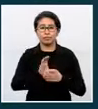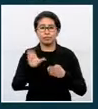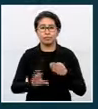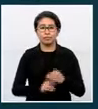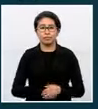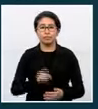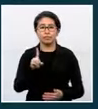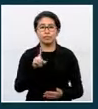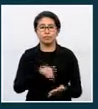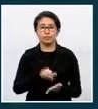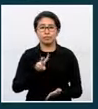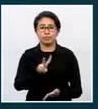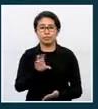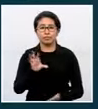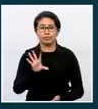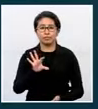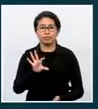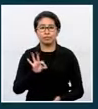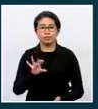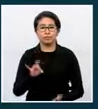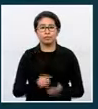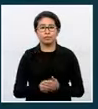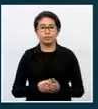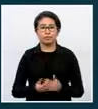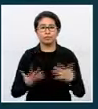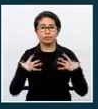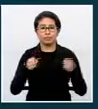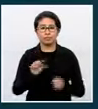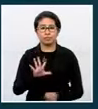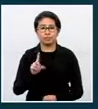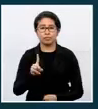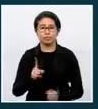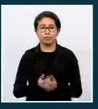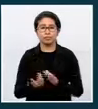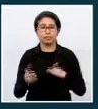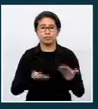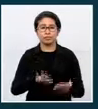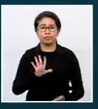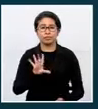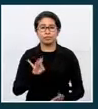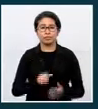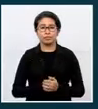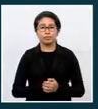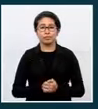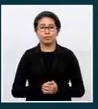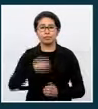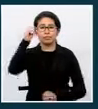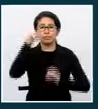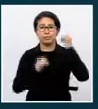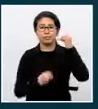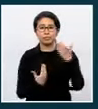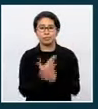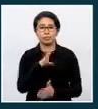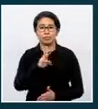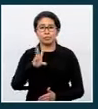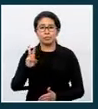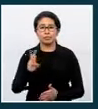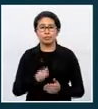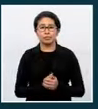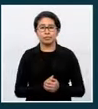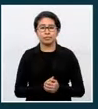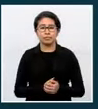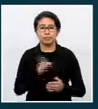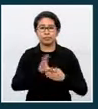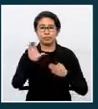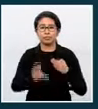.298 recuperados. 51 decesos 58. Oruro, nuevos contagios 66.